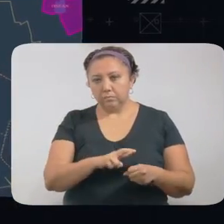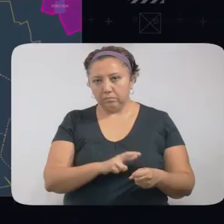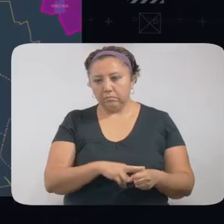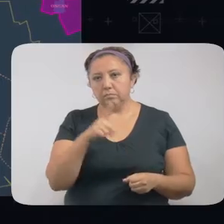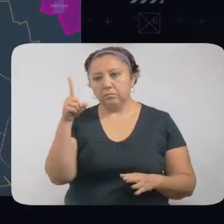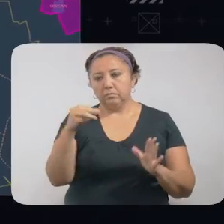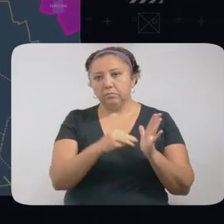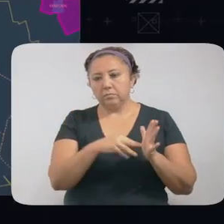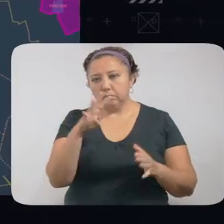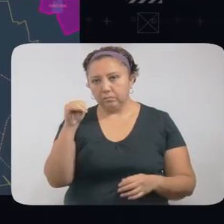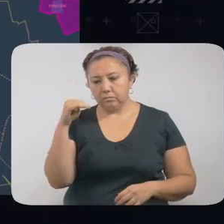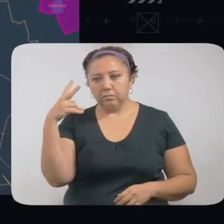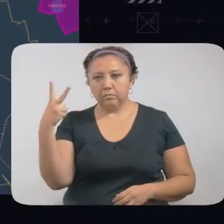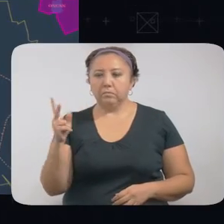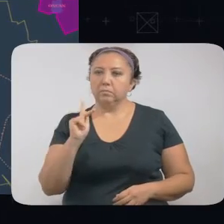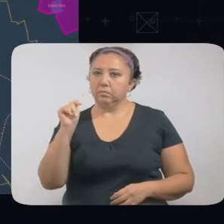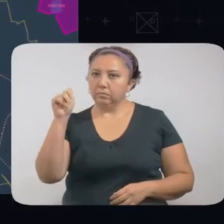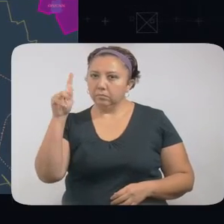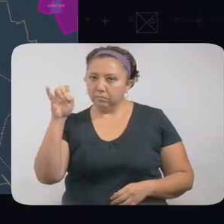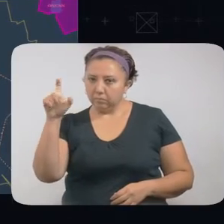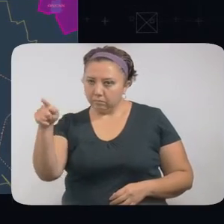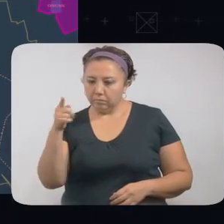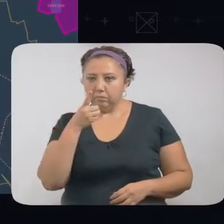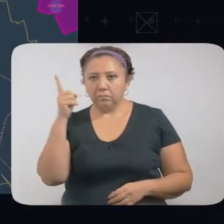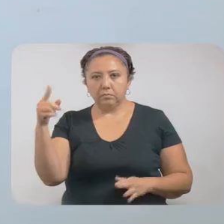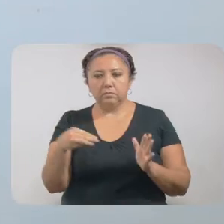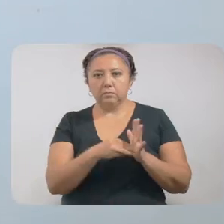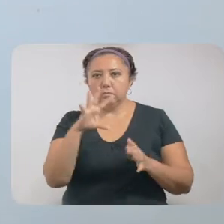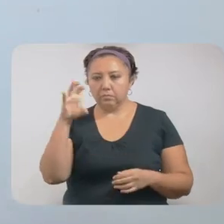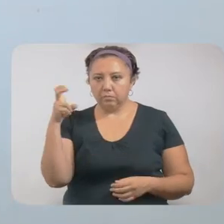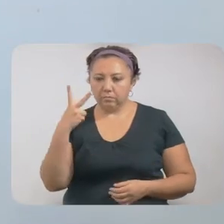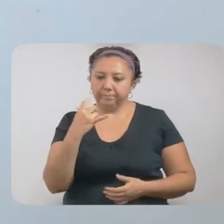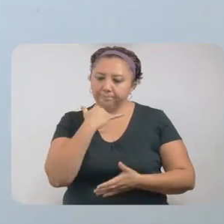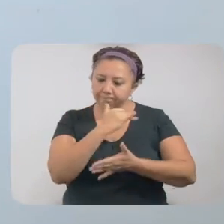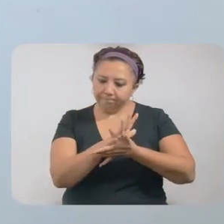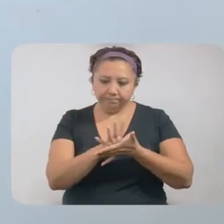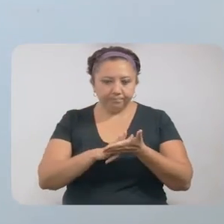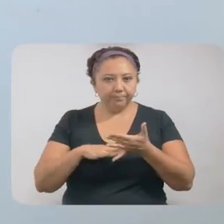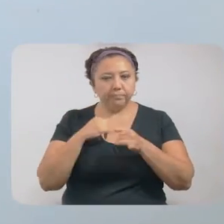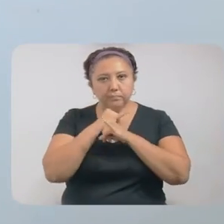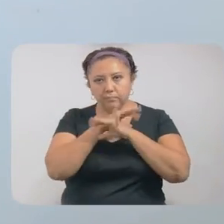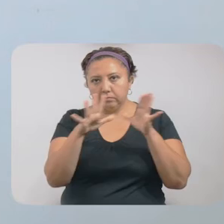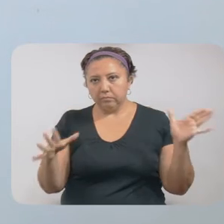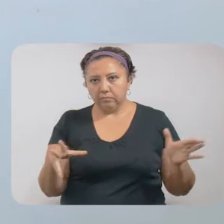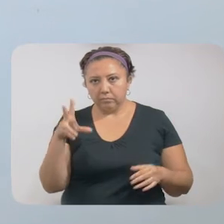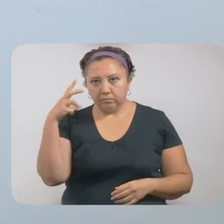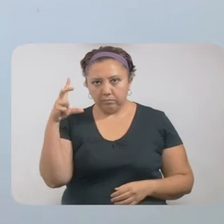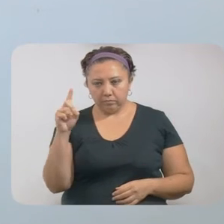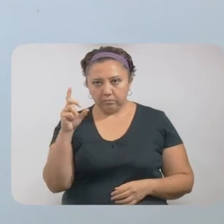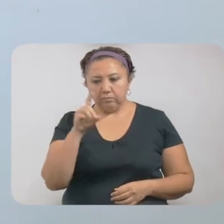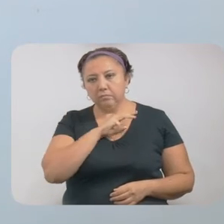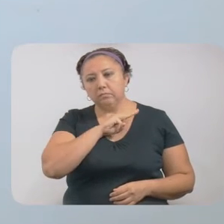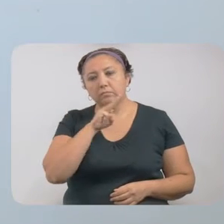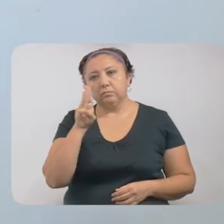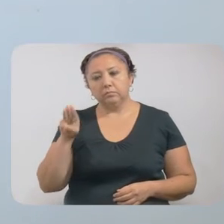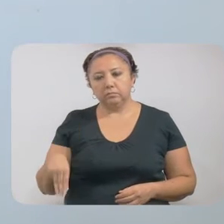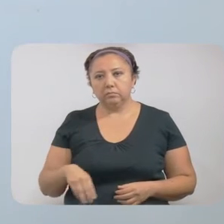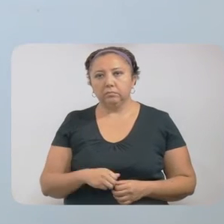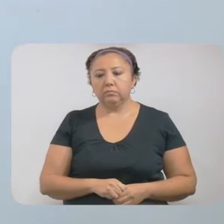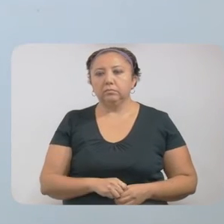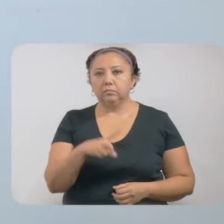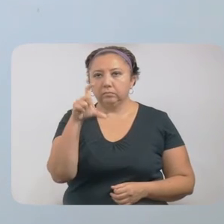,092. En la zona poniente, 1,502. Lamentablemente, en este parte médico informamos de 30 fallecimientos.